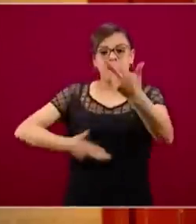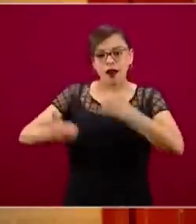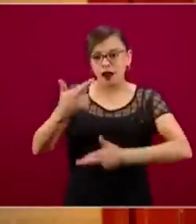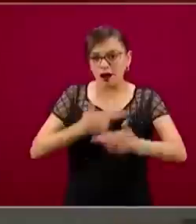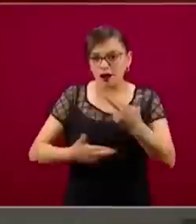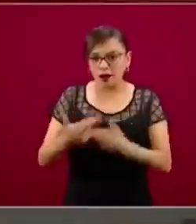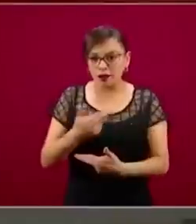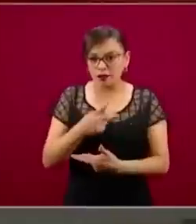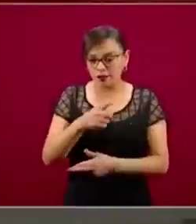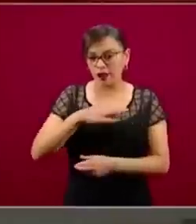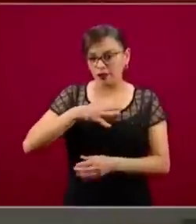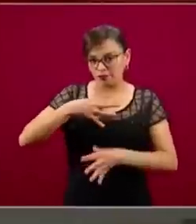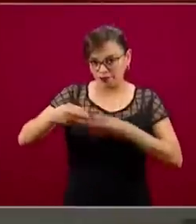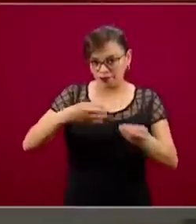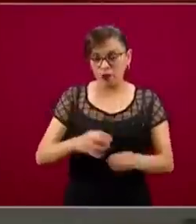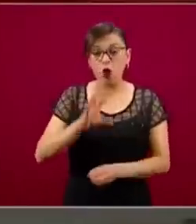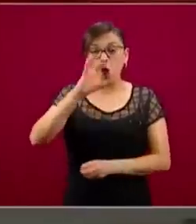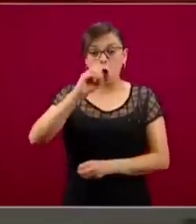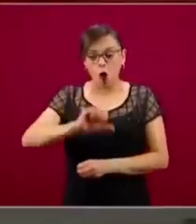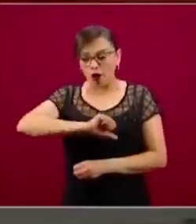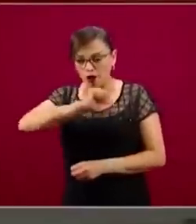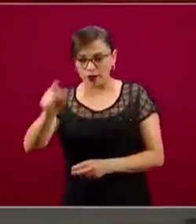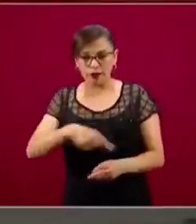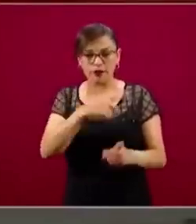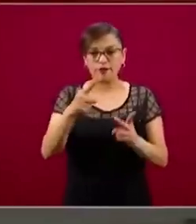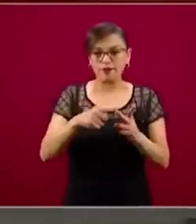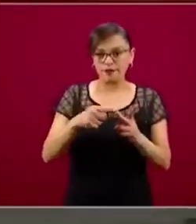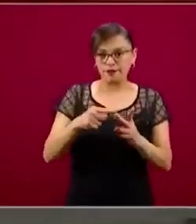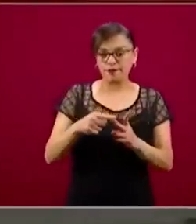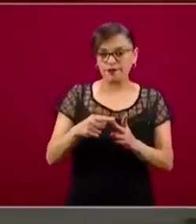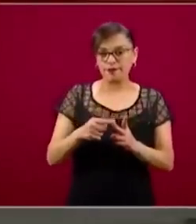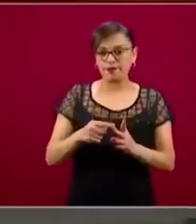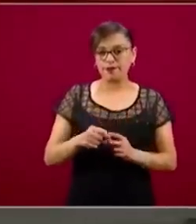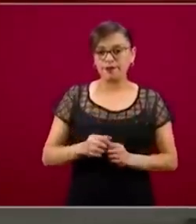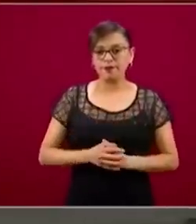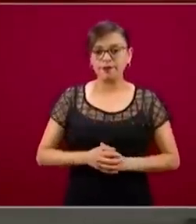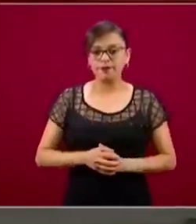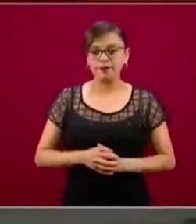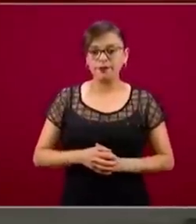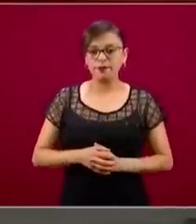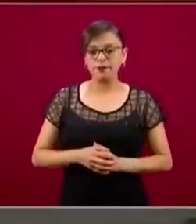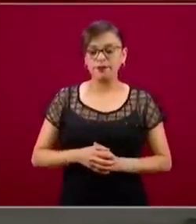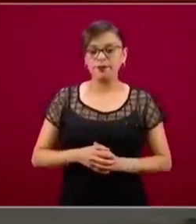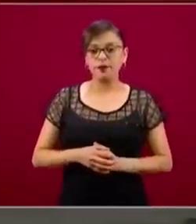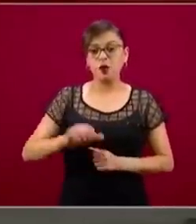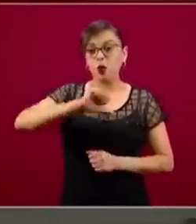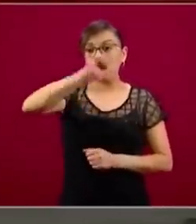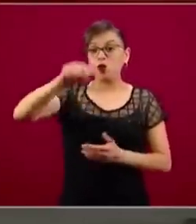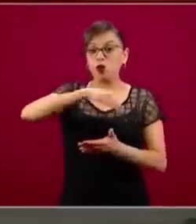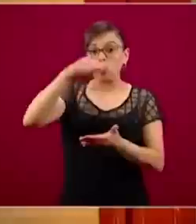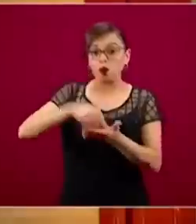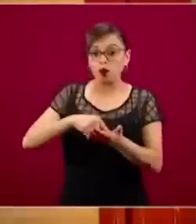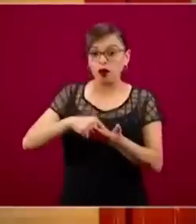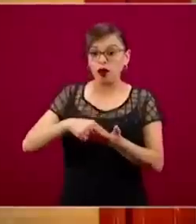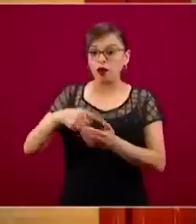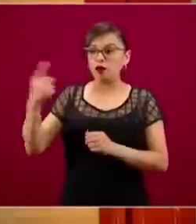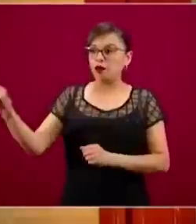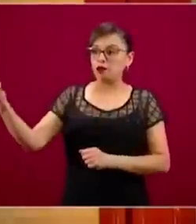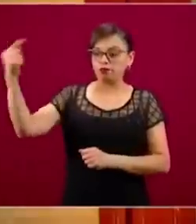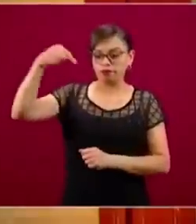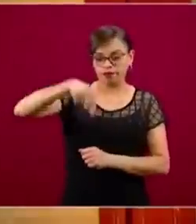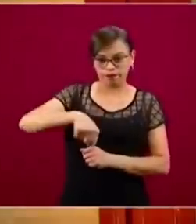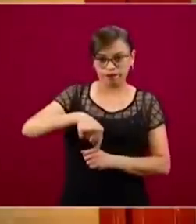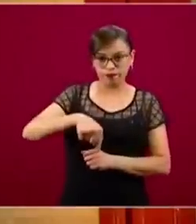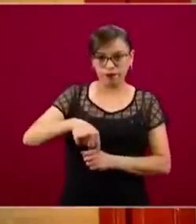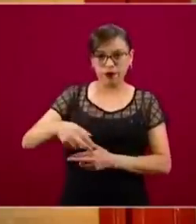eso no ocurrió, pero tenemos la reintroducción desde otro lugar. Tenemos aquí una ciudad